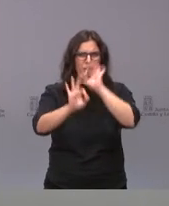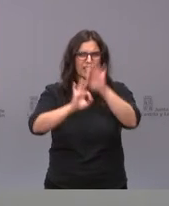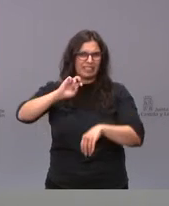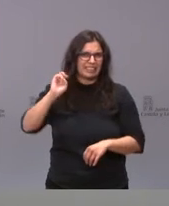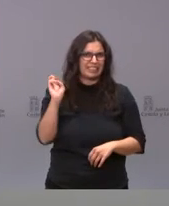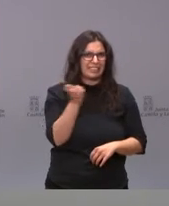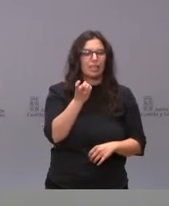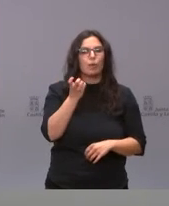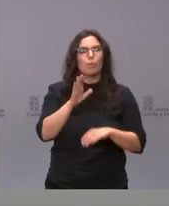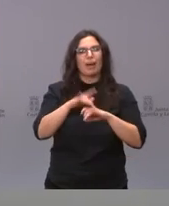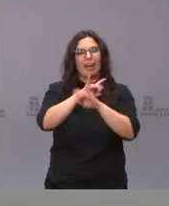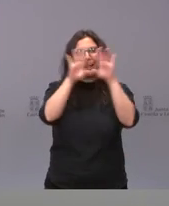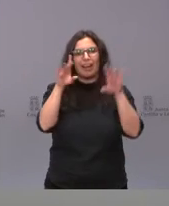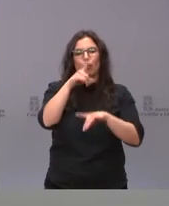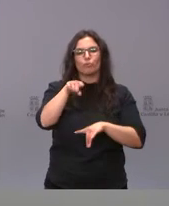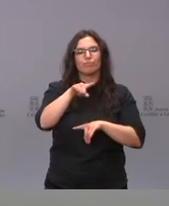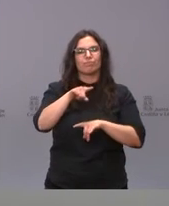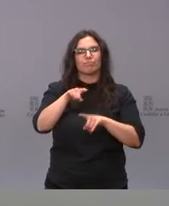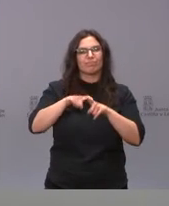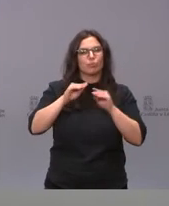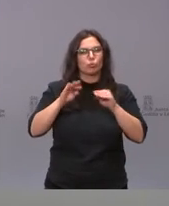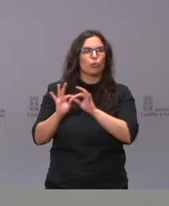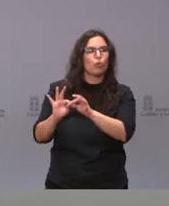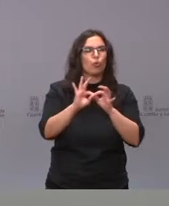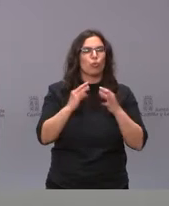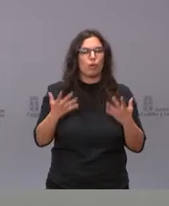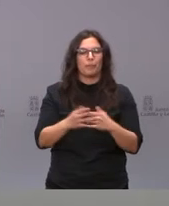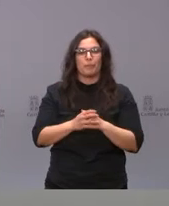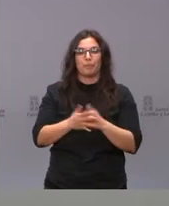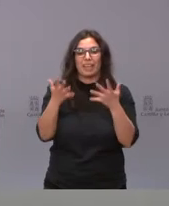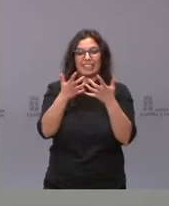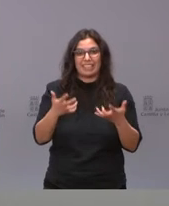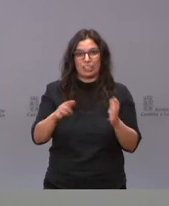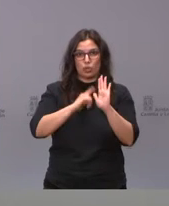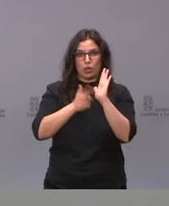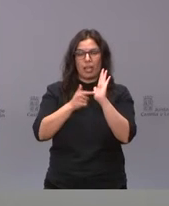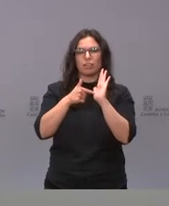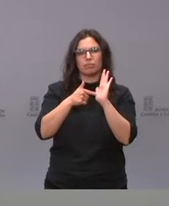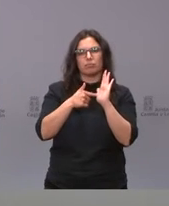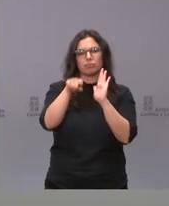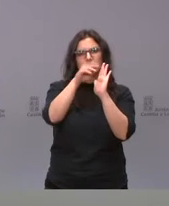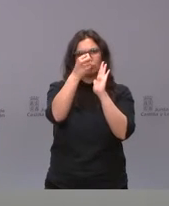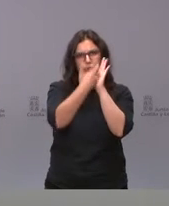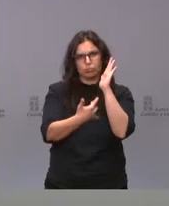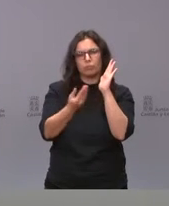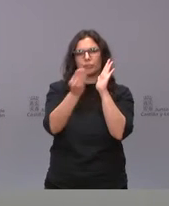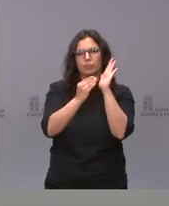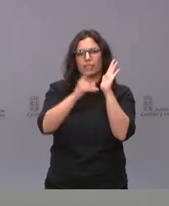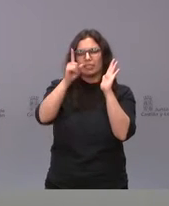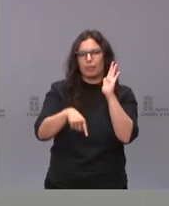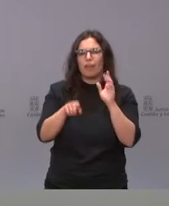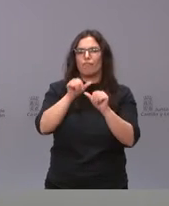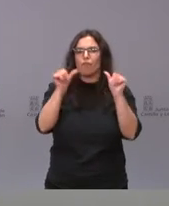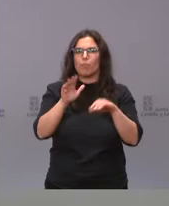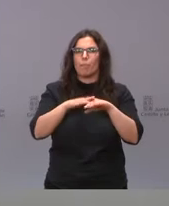que tengan por tercer sector. El texto legislativo establece fórmulas de participación, añade como valor